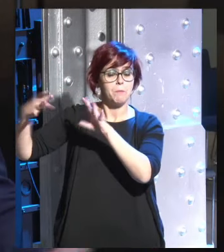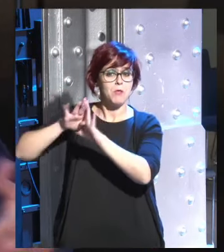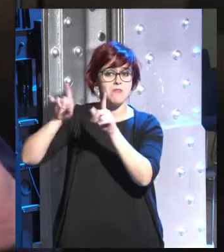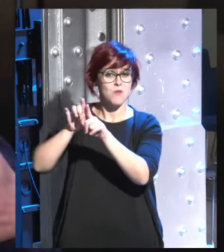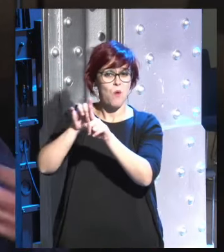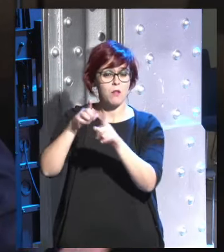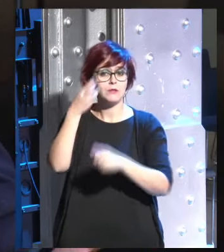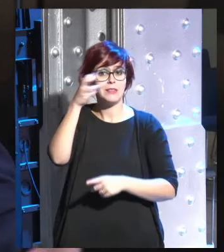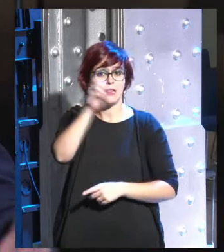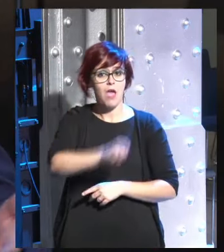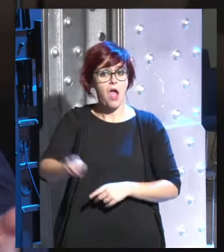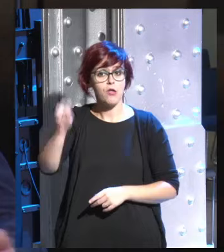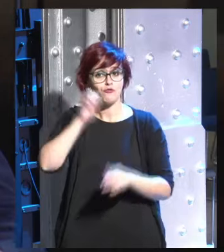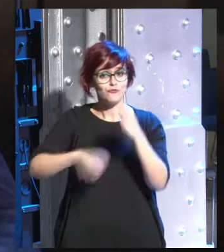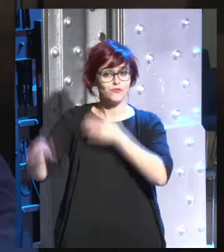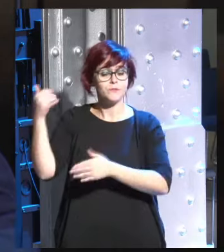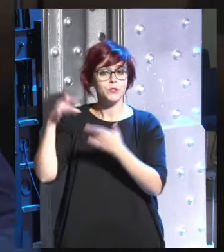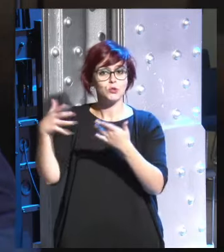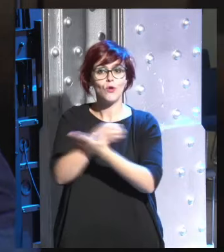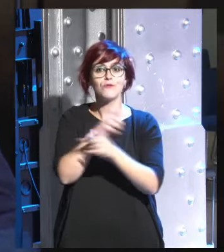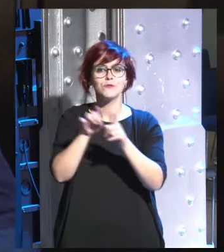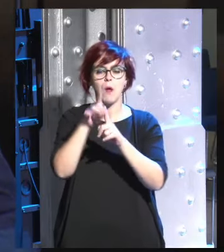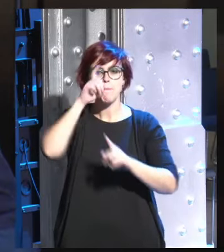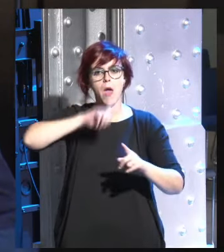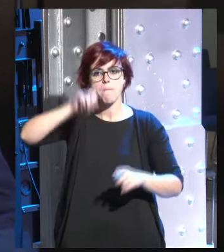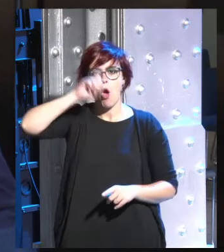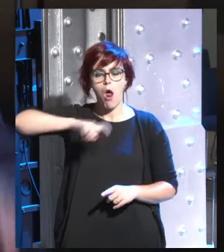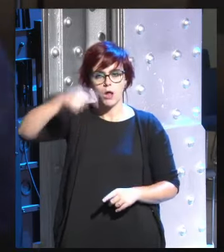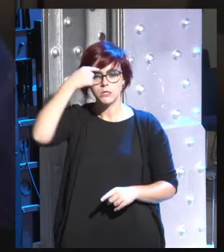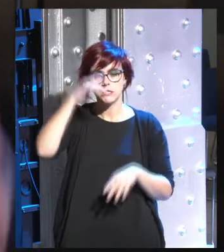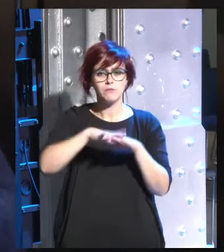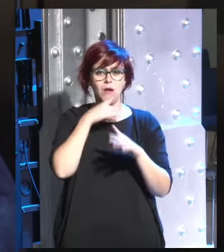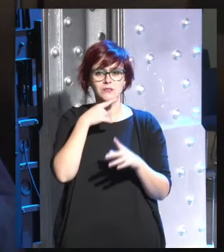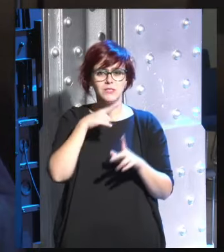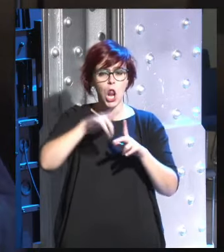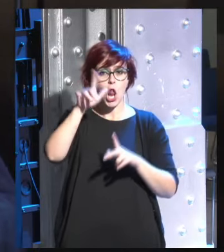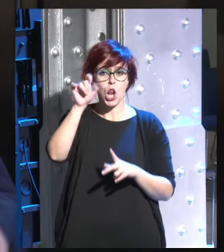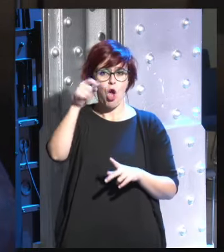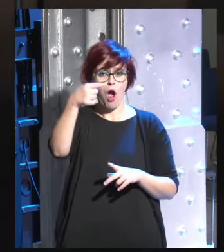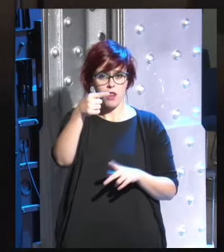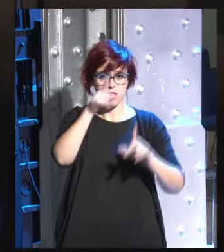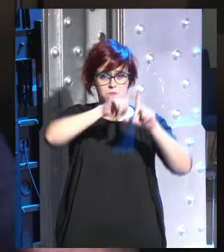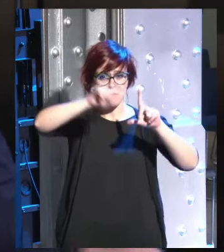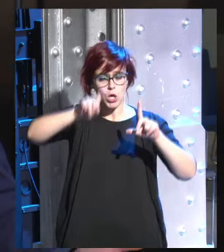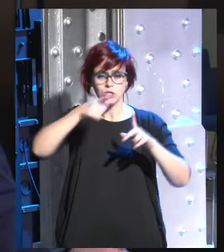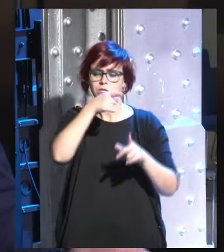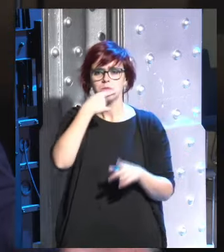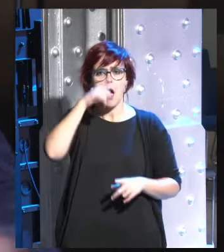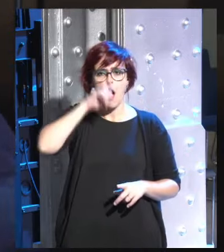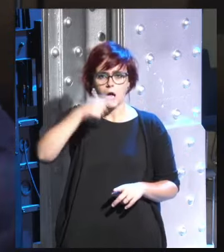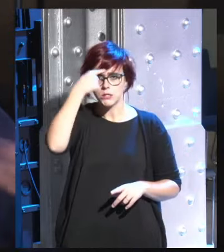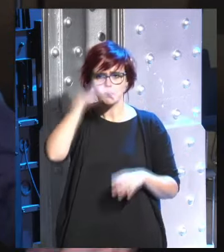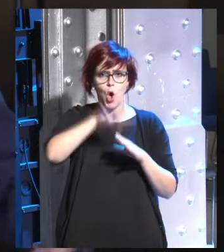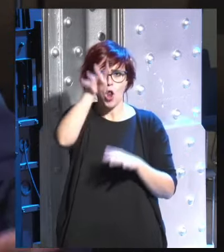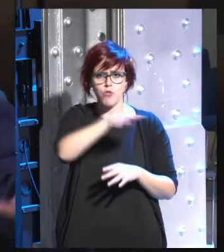hace 30 años en la escuela todo el mundo tenía que memorizar tablas de logaritmos se nos decía esto es muy importante